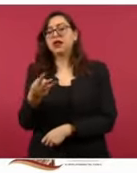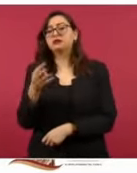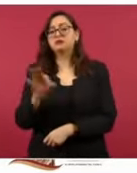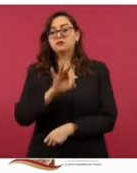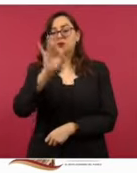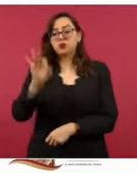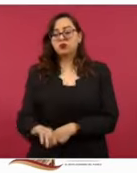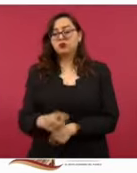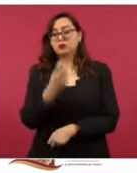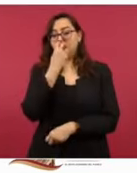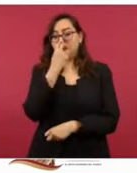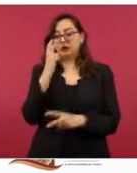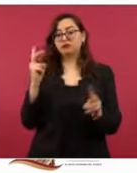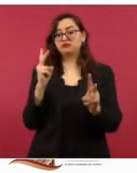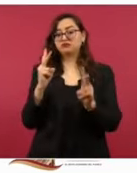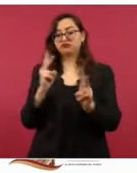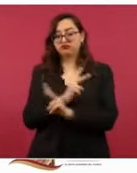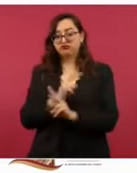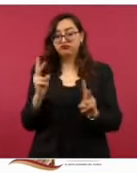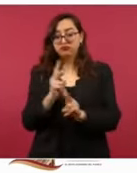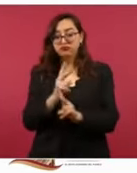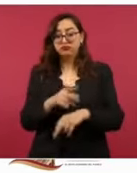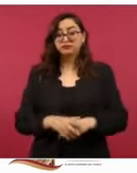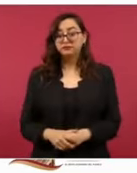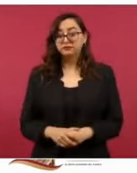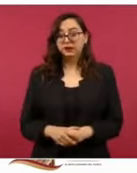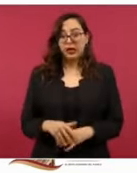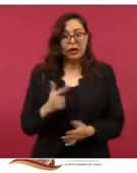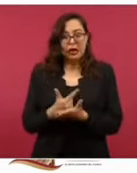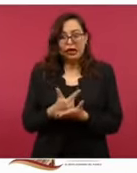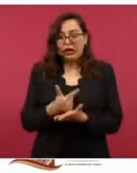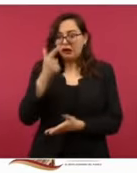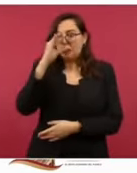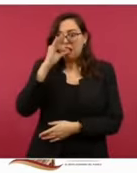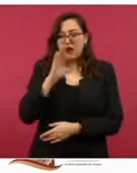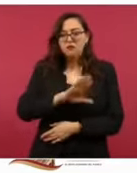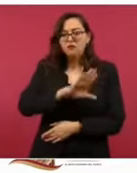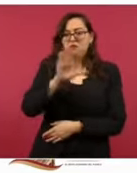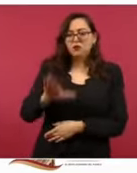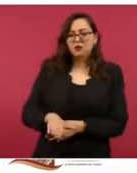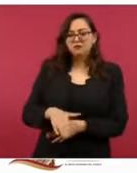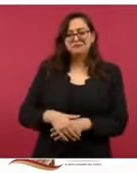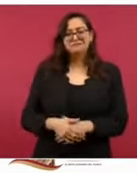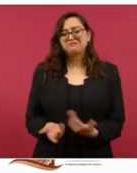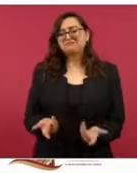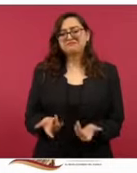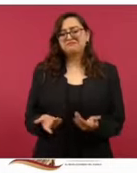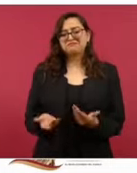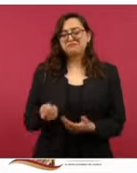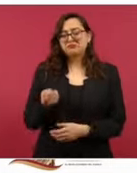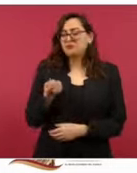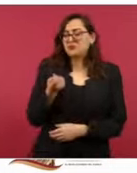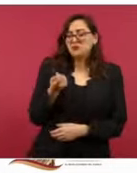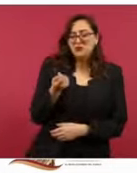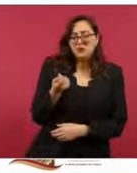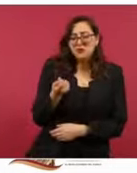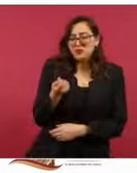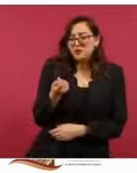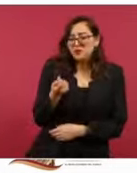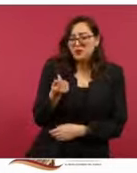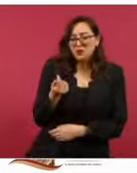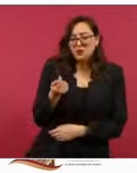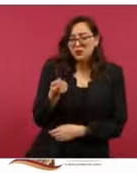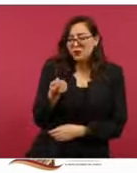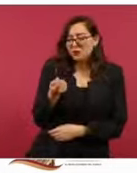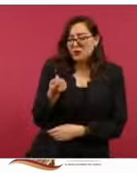equivalente. Y por último, las defunciones. También se ve una representación prácticamente mínima comparado